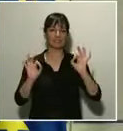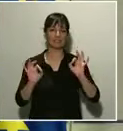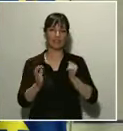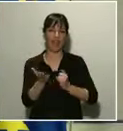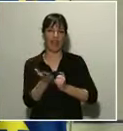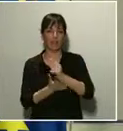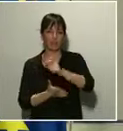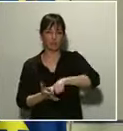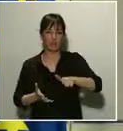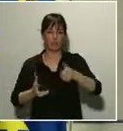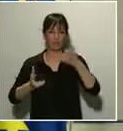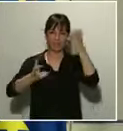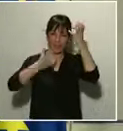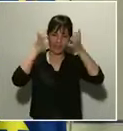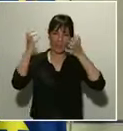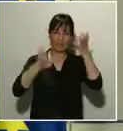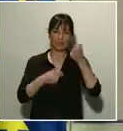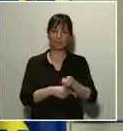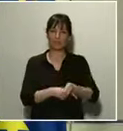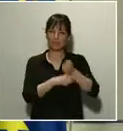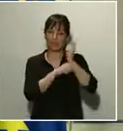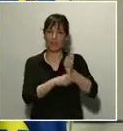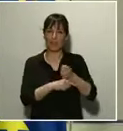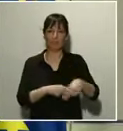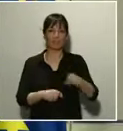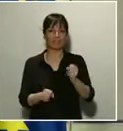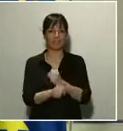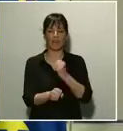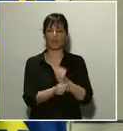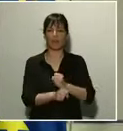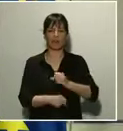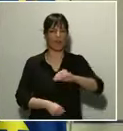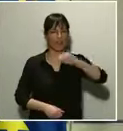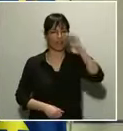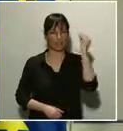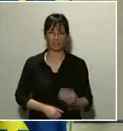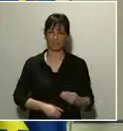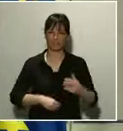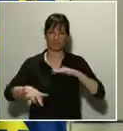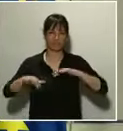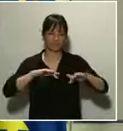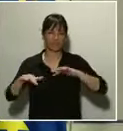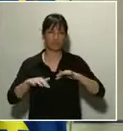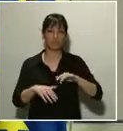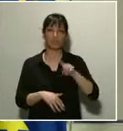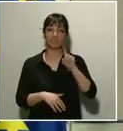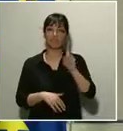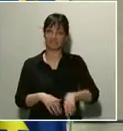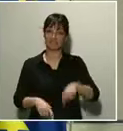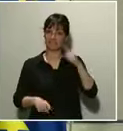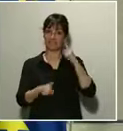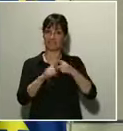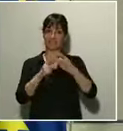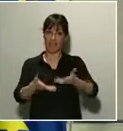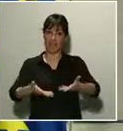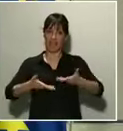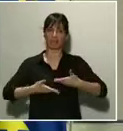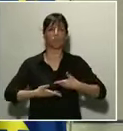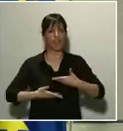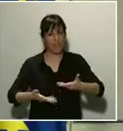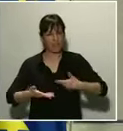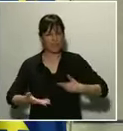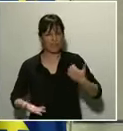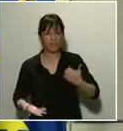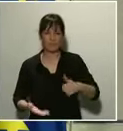ganaderos, pescadores, que tan buen trabajo están haciendo, también para que contribuyan y están contribuyendo a que todos los